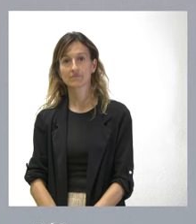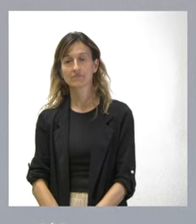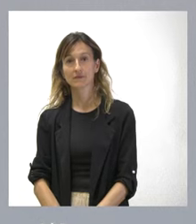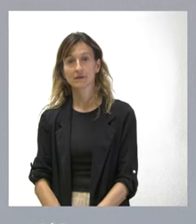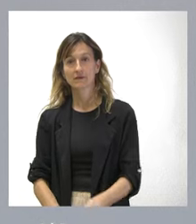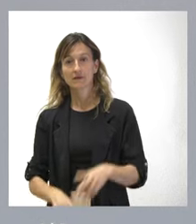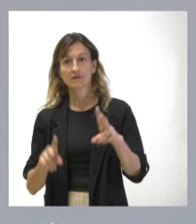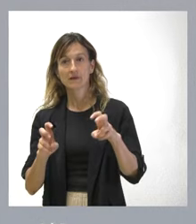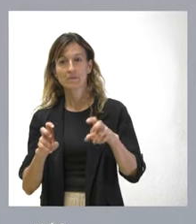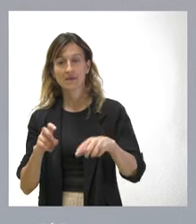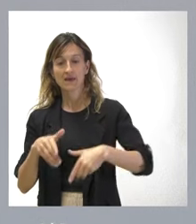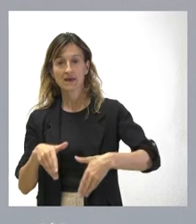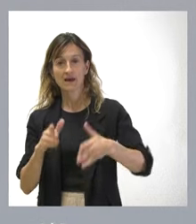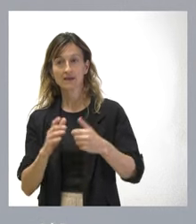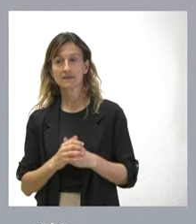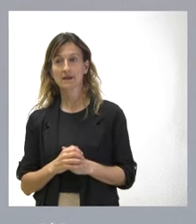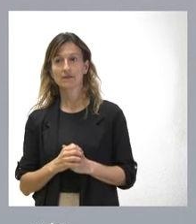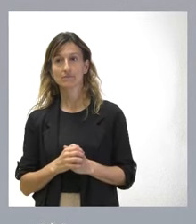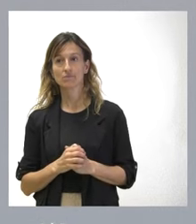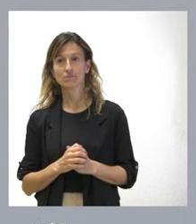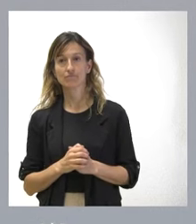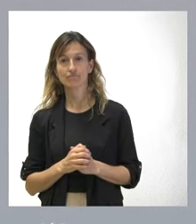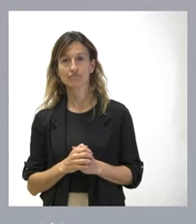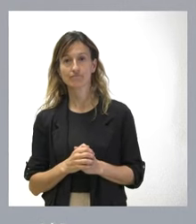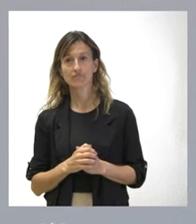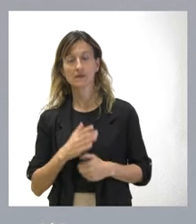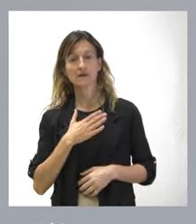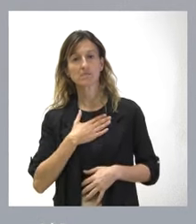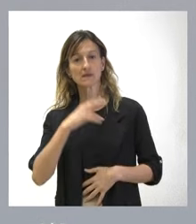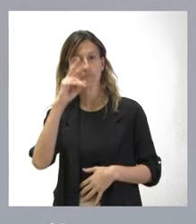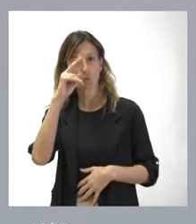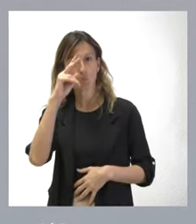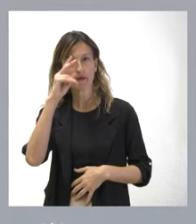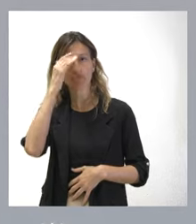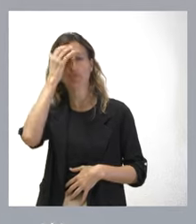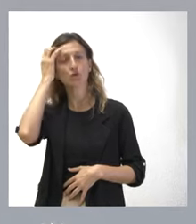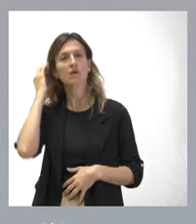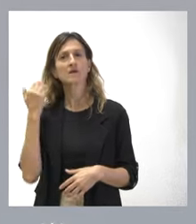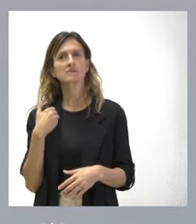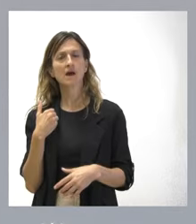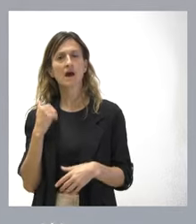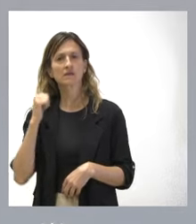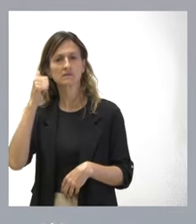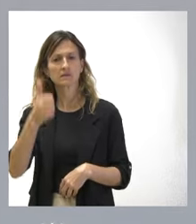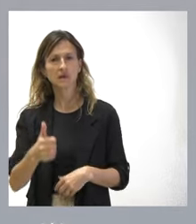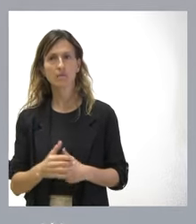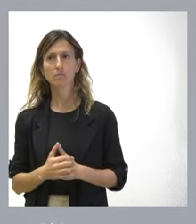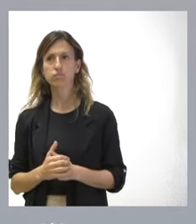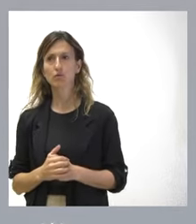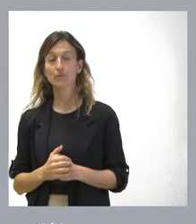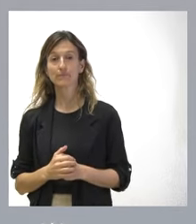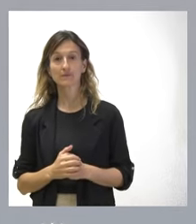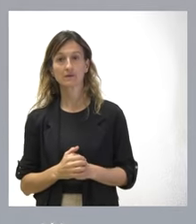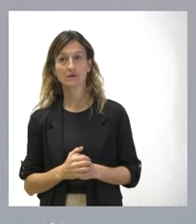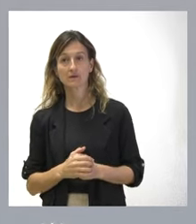es el transporte de viajeros por carretera. Y esta es una preocupación que teníamos. Llevamos ya tiempo, como ustedes saben, aquí en esta